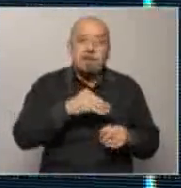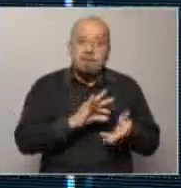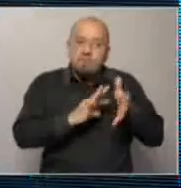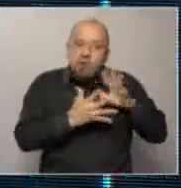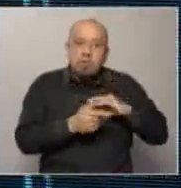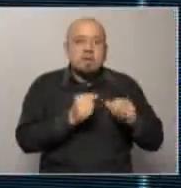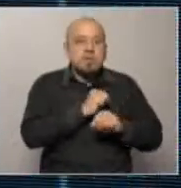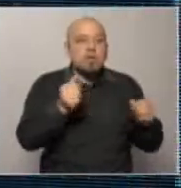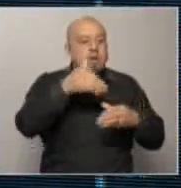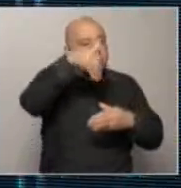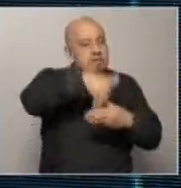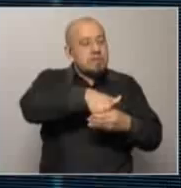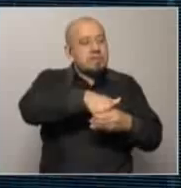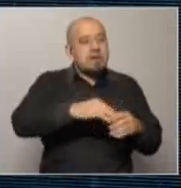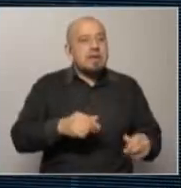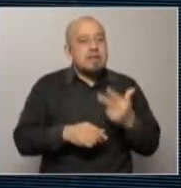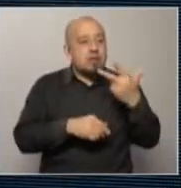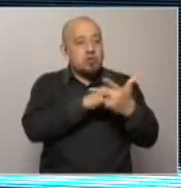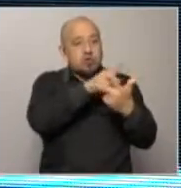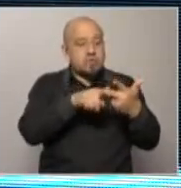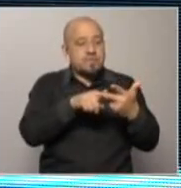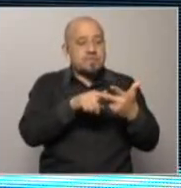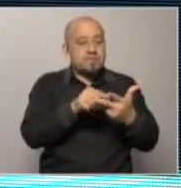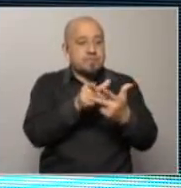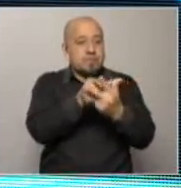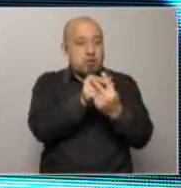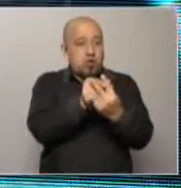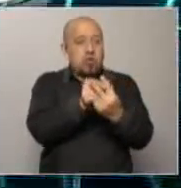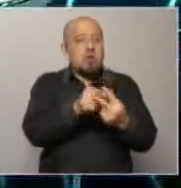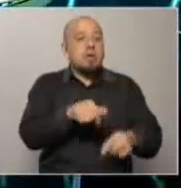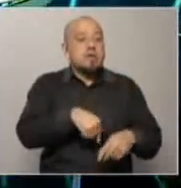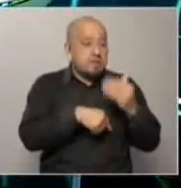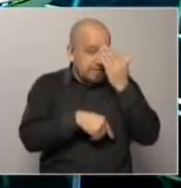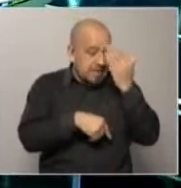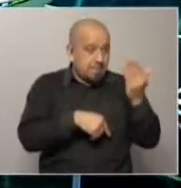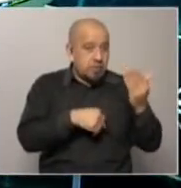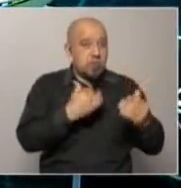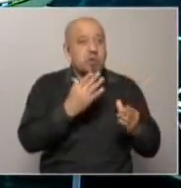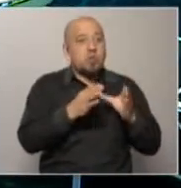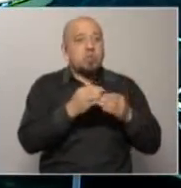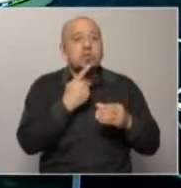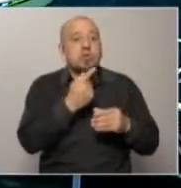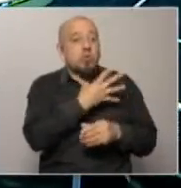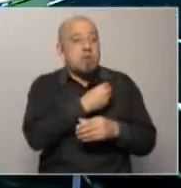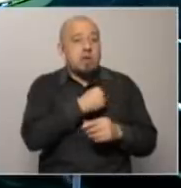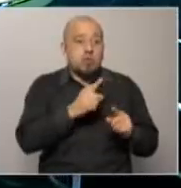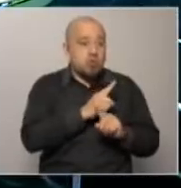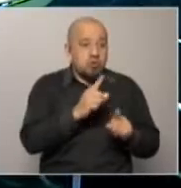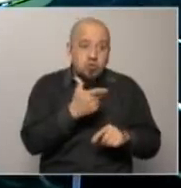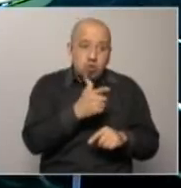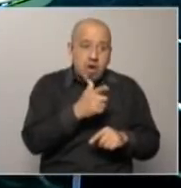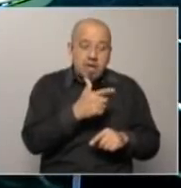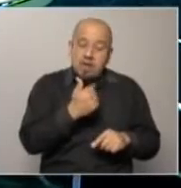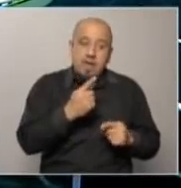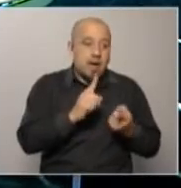a los dos tercios entonces si el partido nacional y el frente amplio no se ponen de acuerdo no hay posibilidad